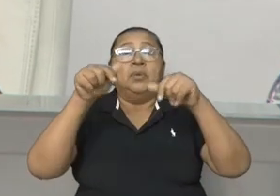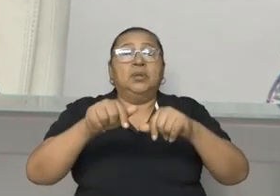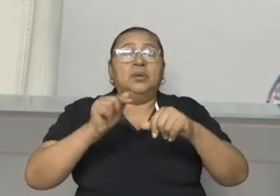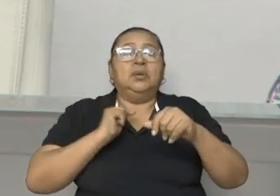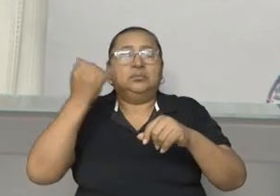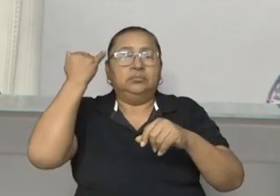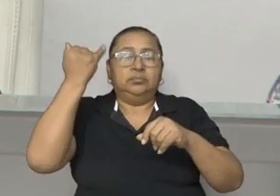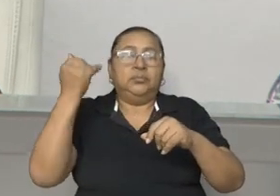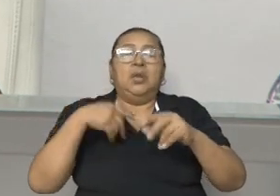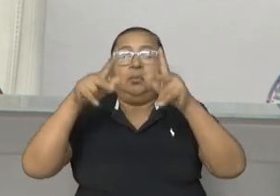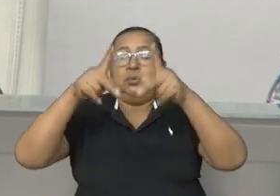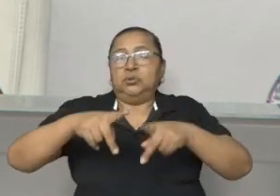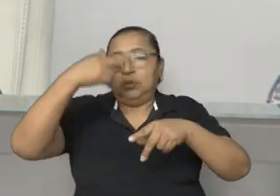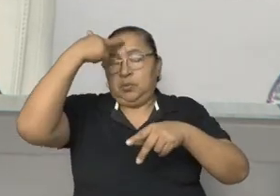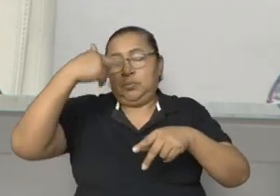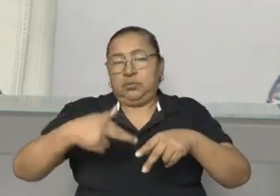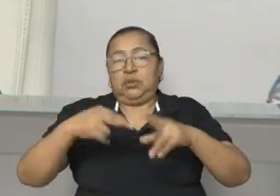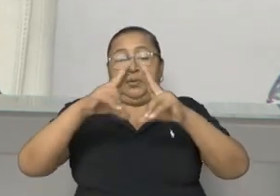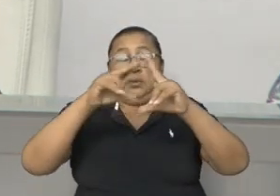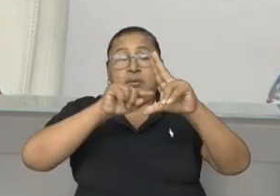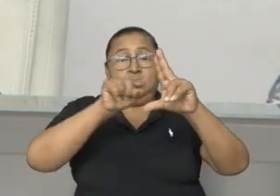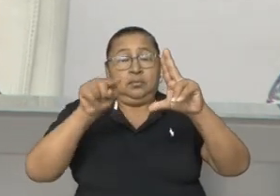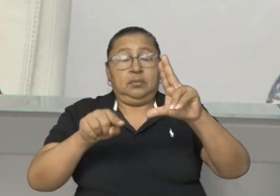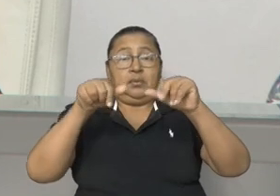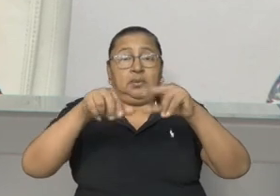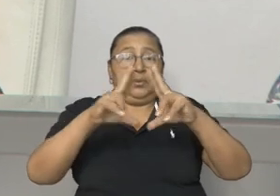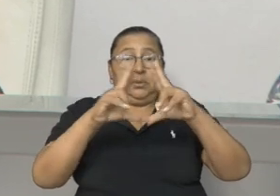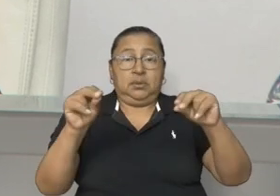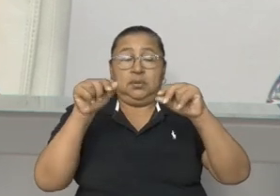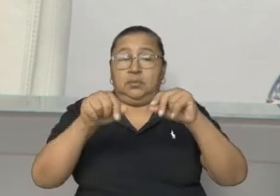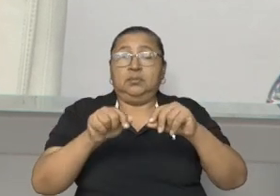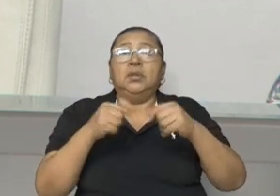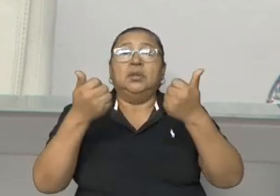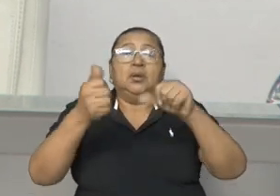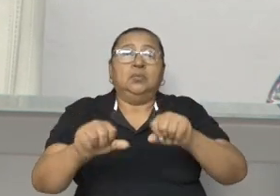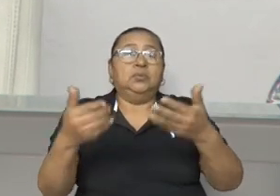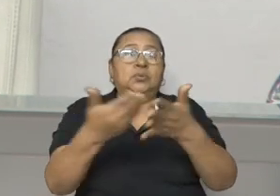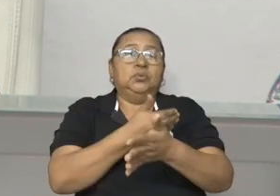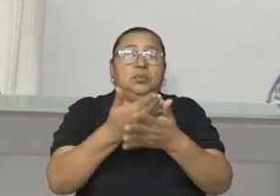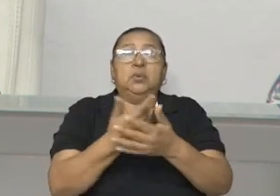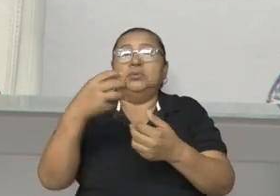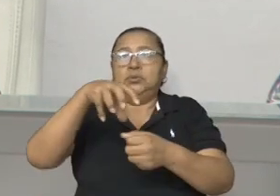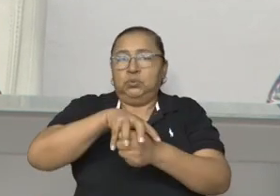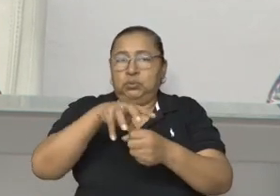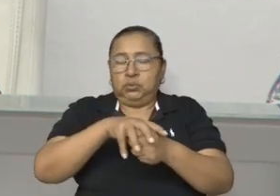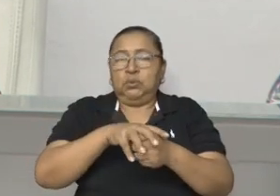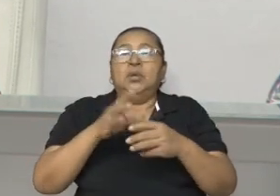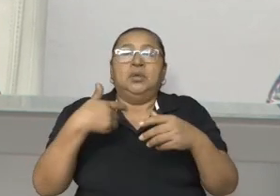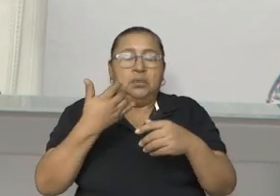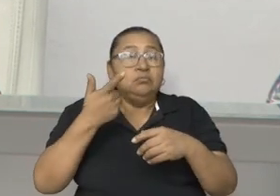creación de la autoridad del Gran Canal Interoceánico de Nicaragua, según las nuevas realidades, y